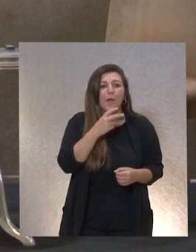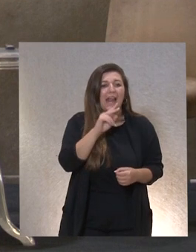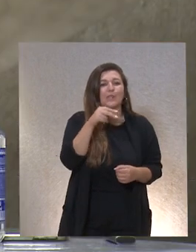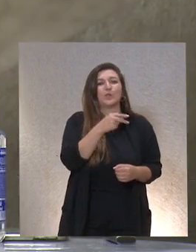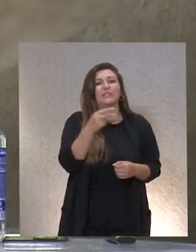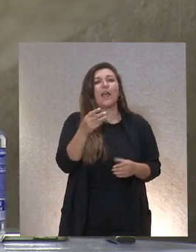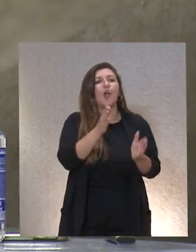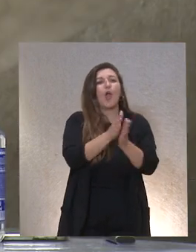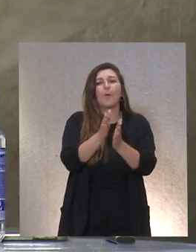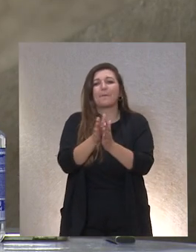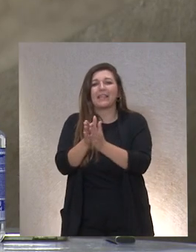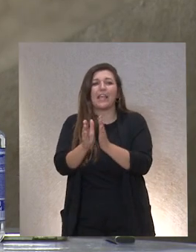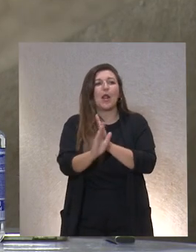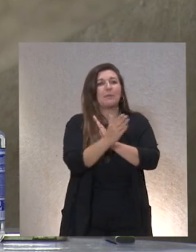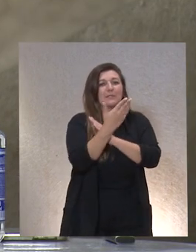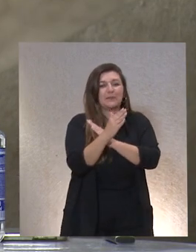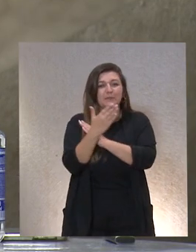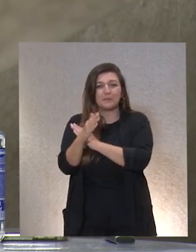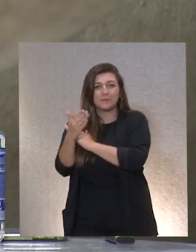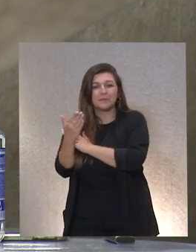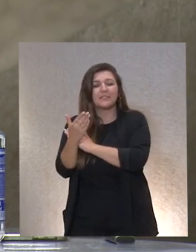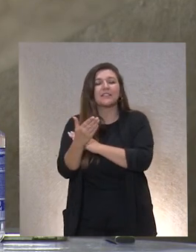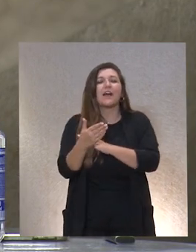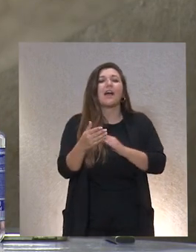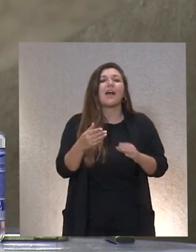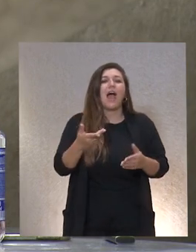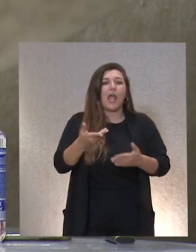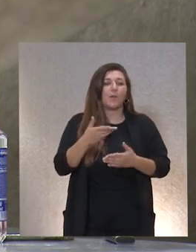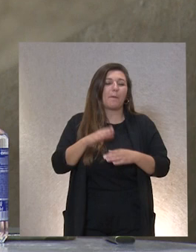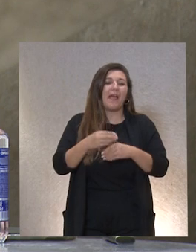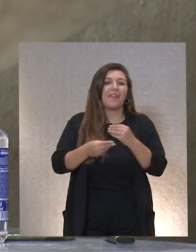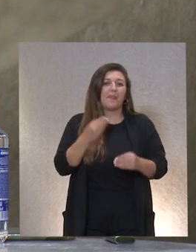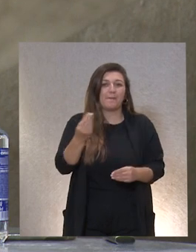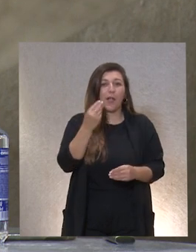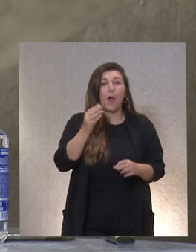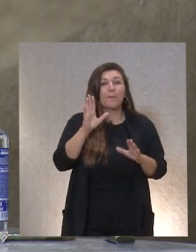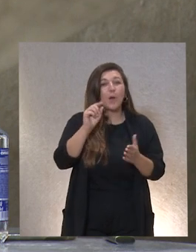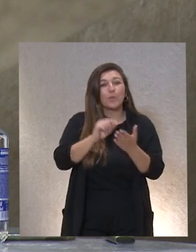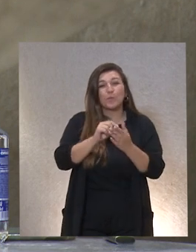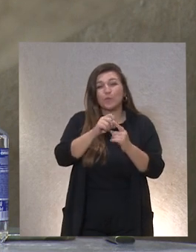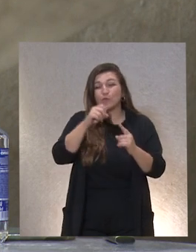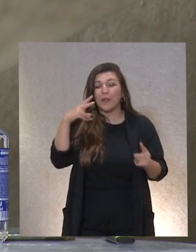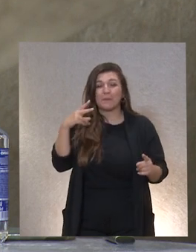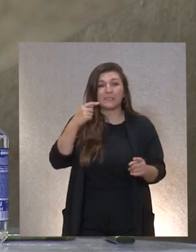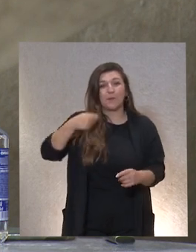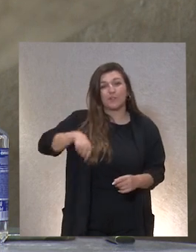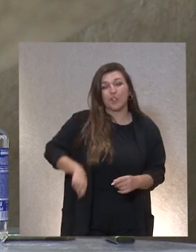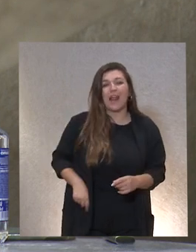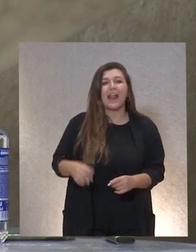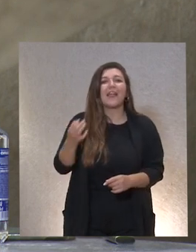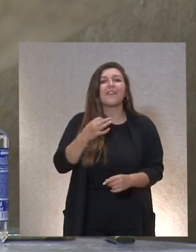nos presentan y que nos ayudan a hacerlo mejor pero yo creo que también desde el punto de vista profesional hace falta marcar